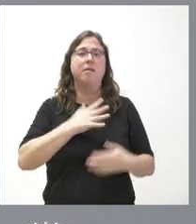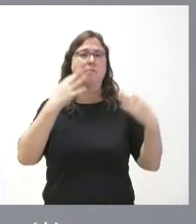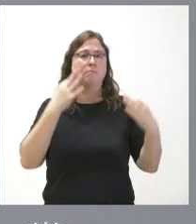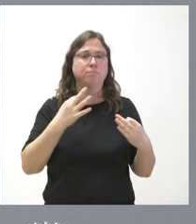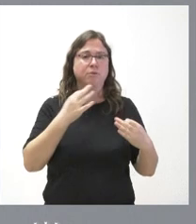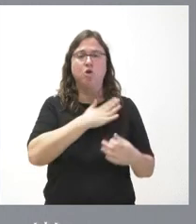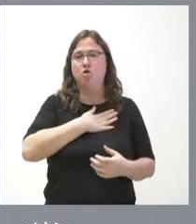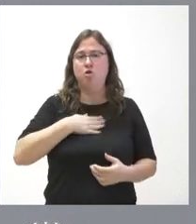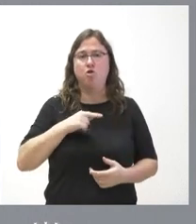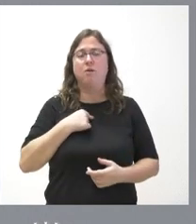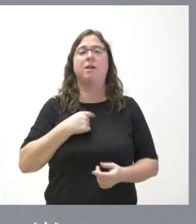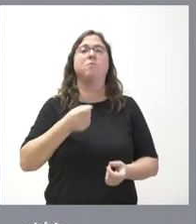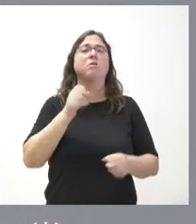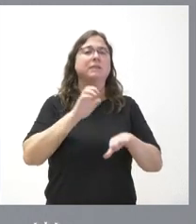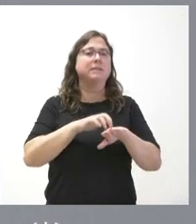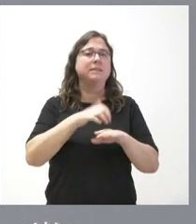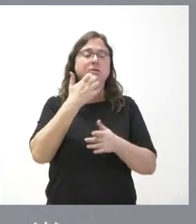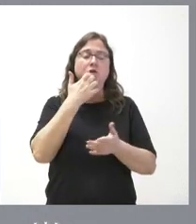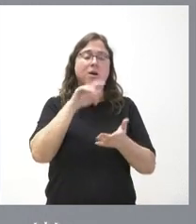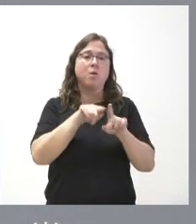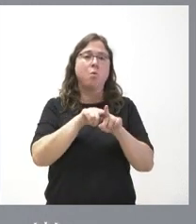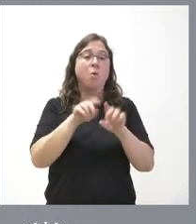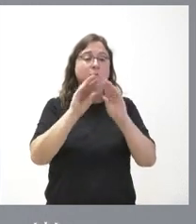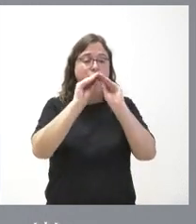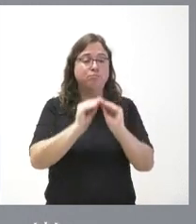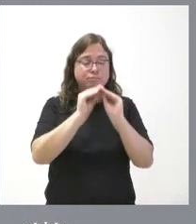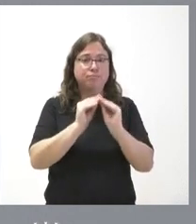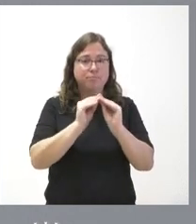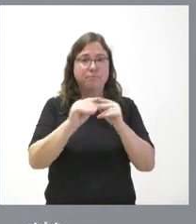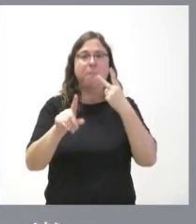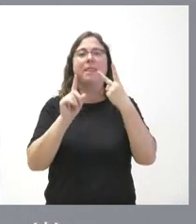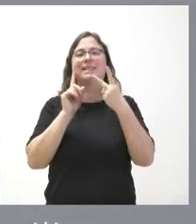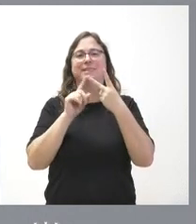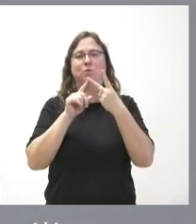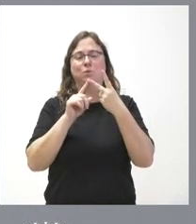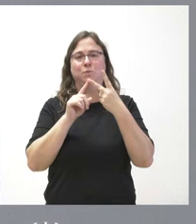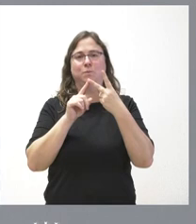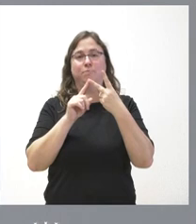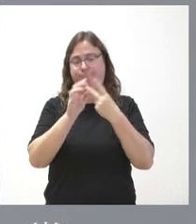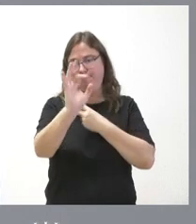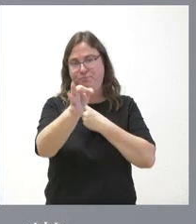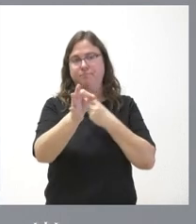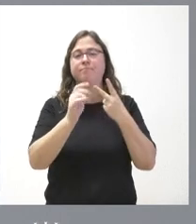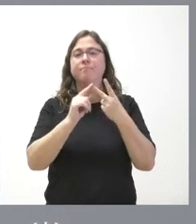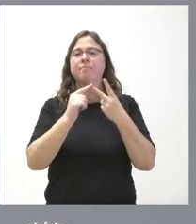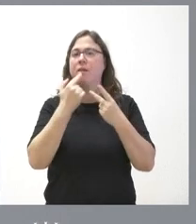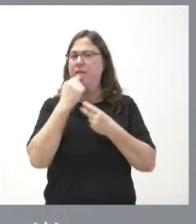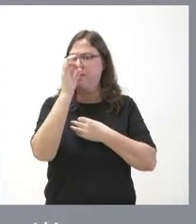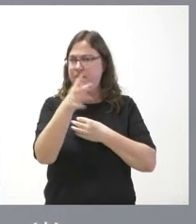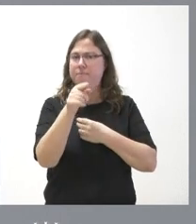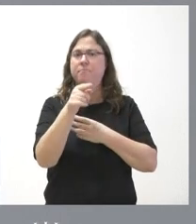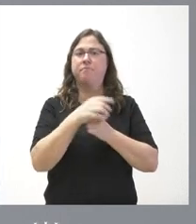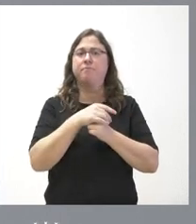ni dar la información precisa hasta que no tengamos concluidos todos los estudios la segunda cuestión que usted planteaba efectivamente apuntaba bien usted